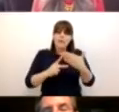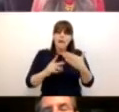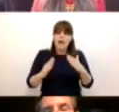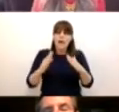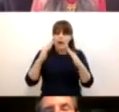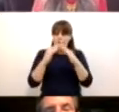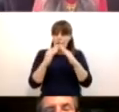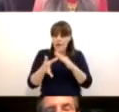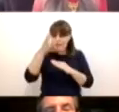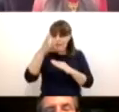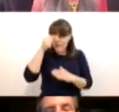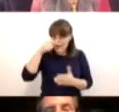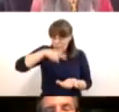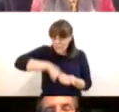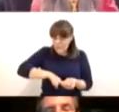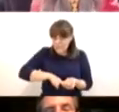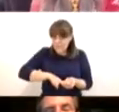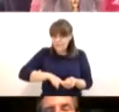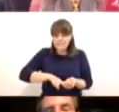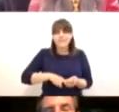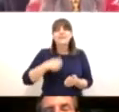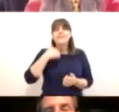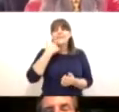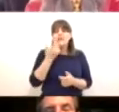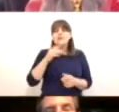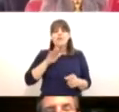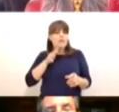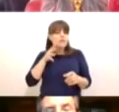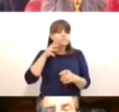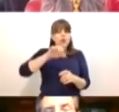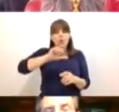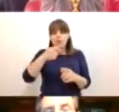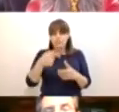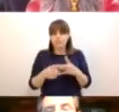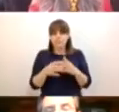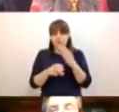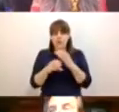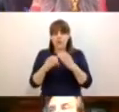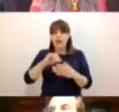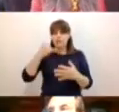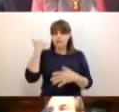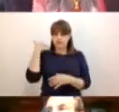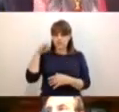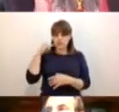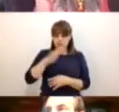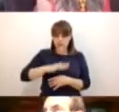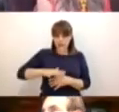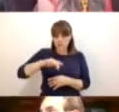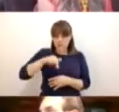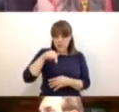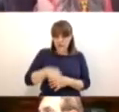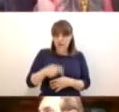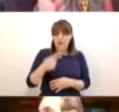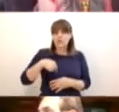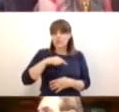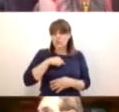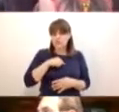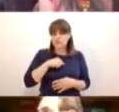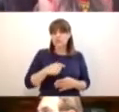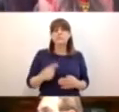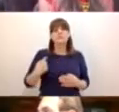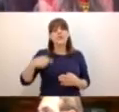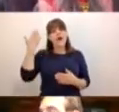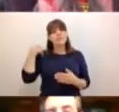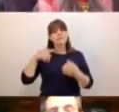programa nos ha permitido alcanzar. En Yucatán teníamos un problema